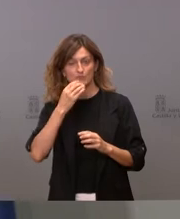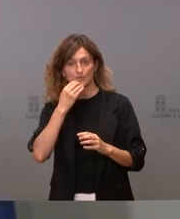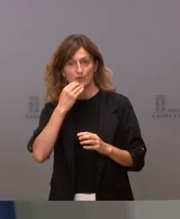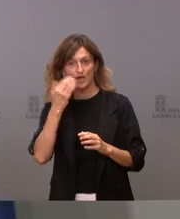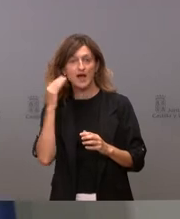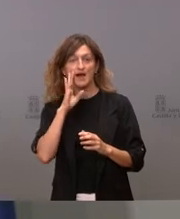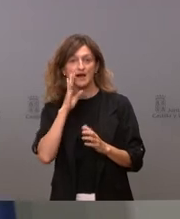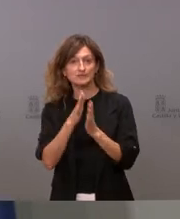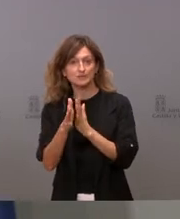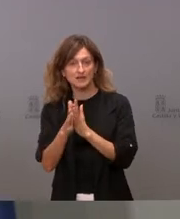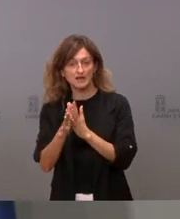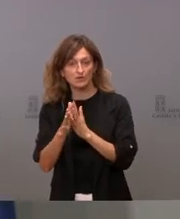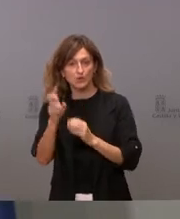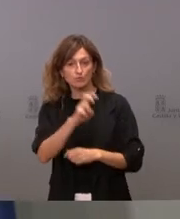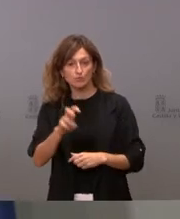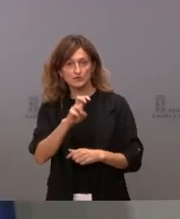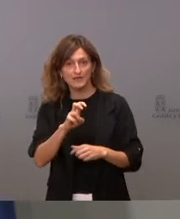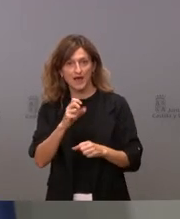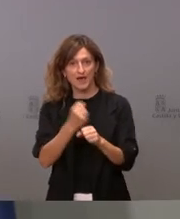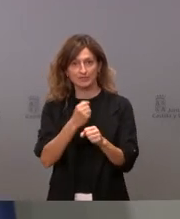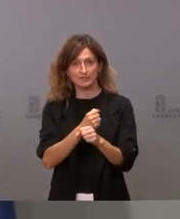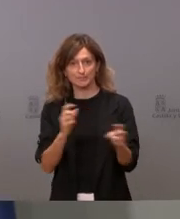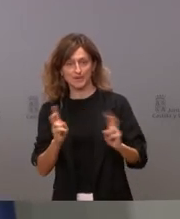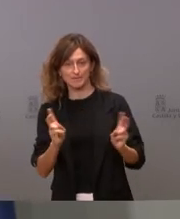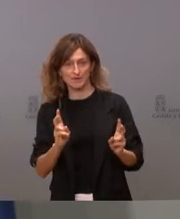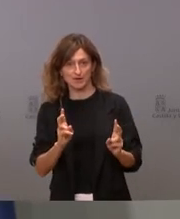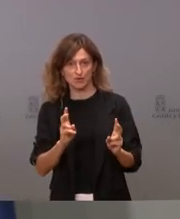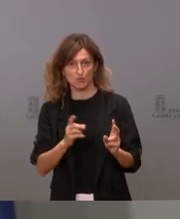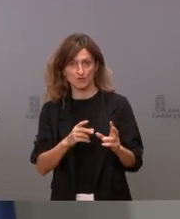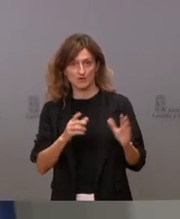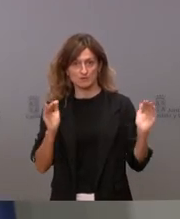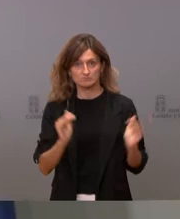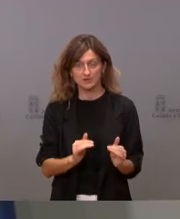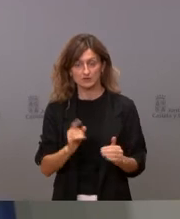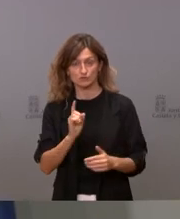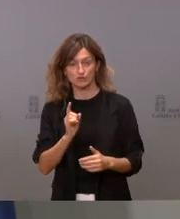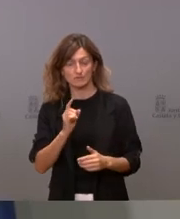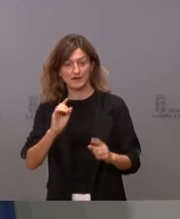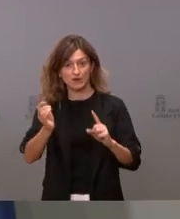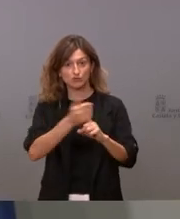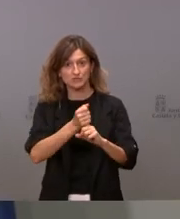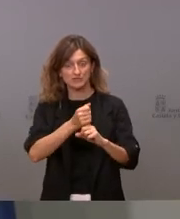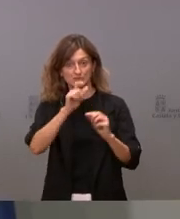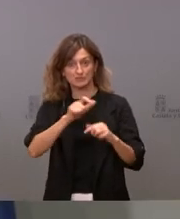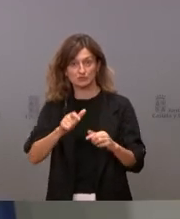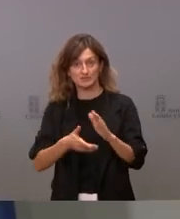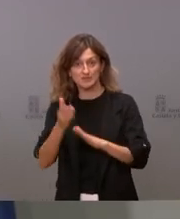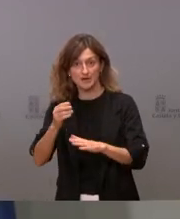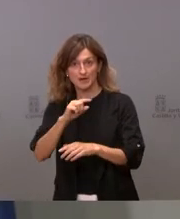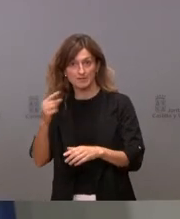comentábamos antes, la búsqueda activa de empleo y la búsqueda activa de empleo para conseguir la emancipación de nuestros jóvenes